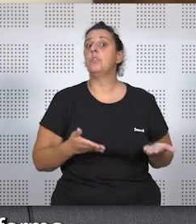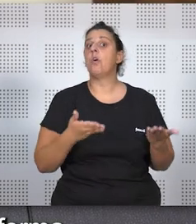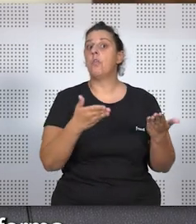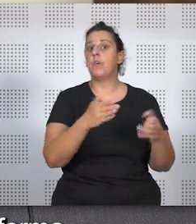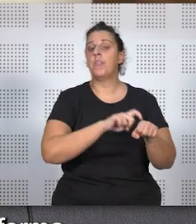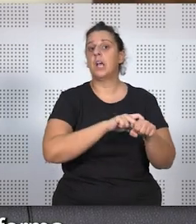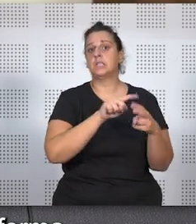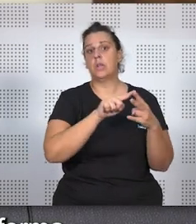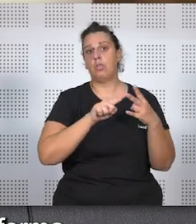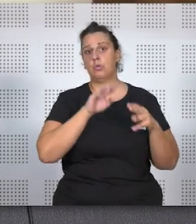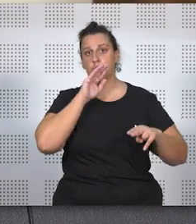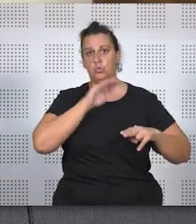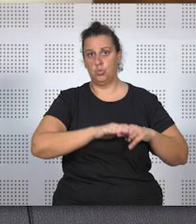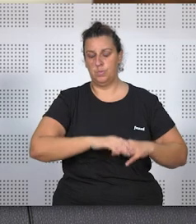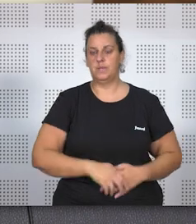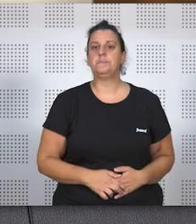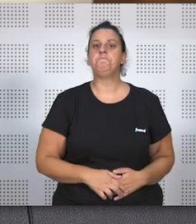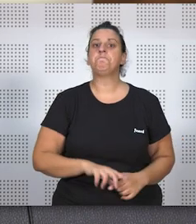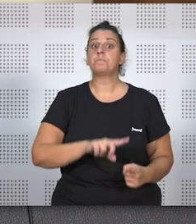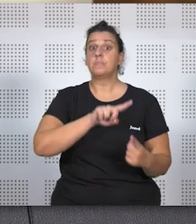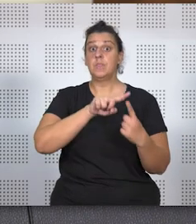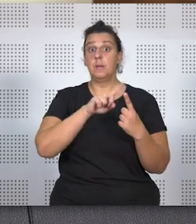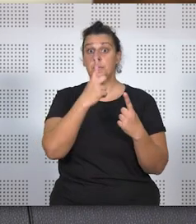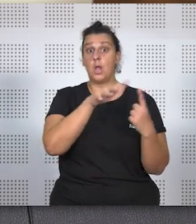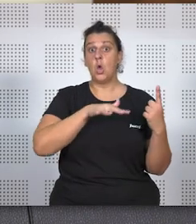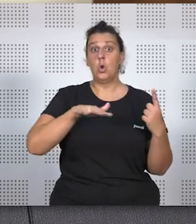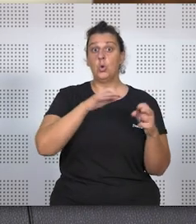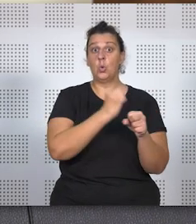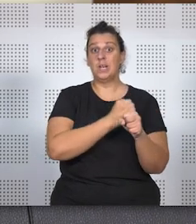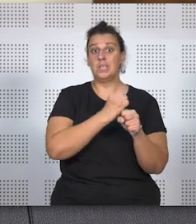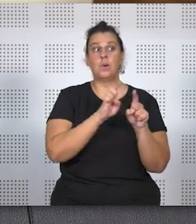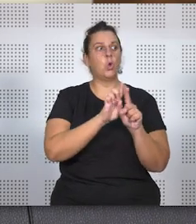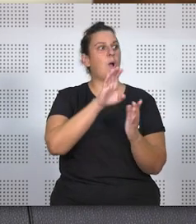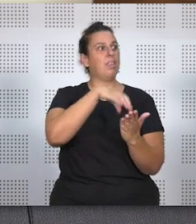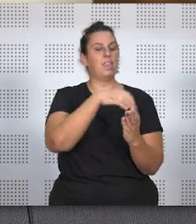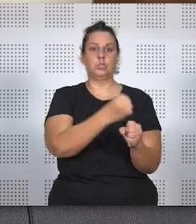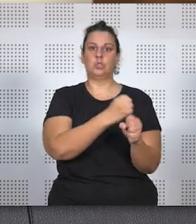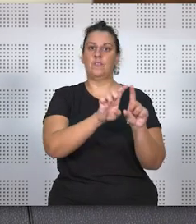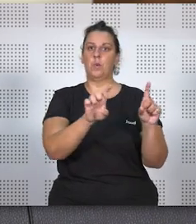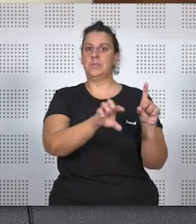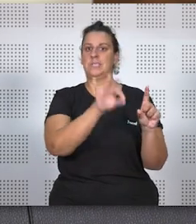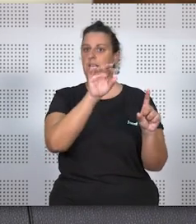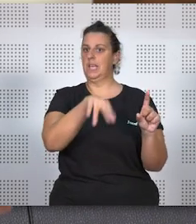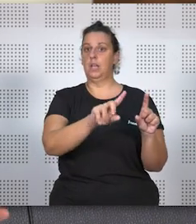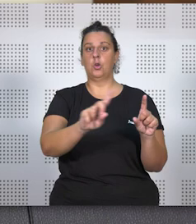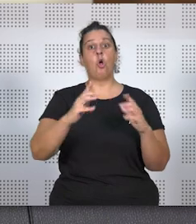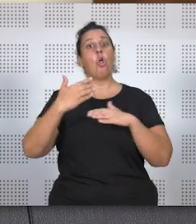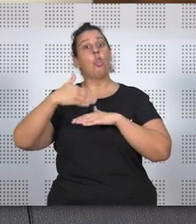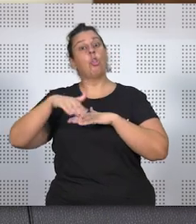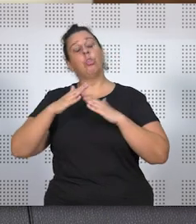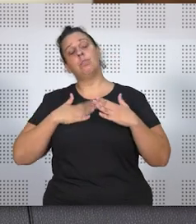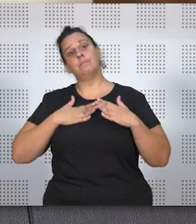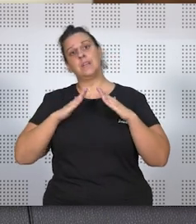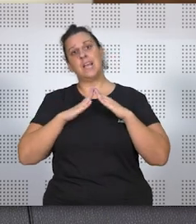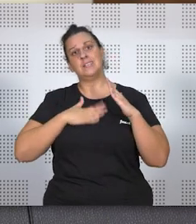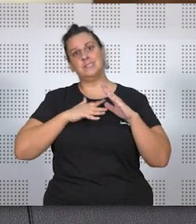con dos características. La primera, que el lugar de trabajo no es el centro de trabajo elegido por la empresa, sino que es el domicilio de la persona